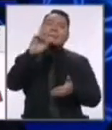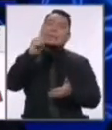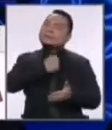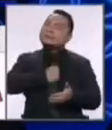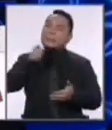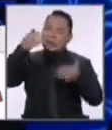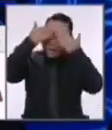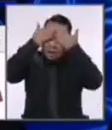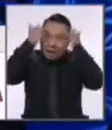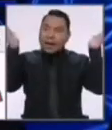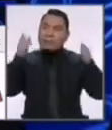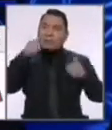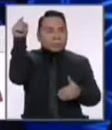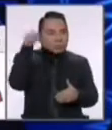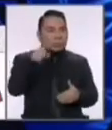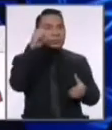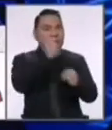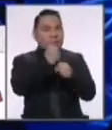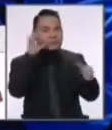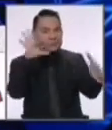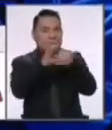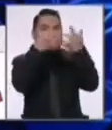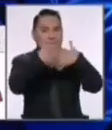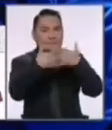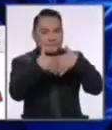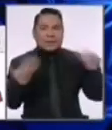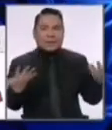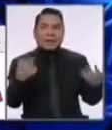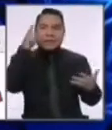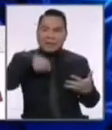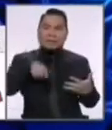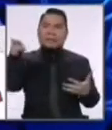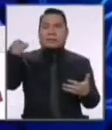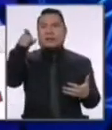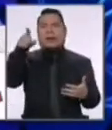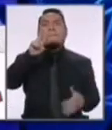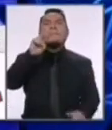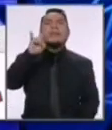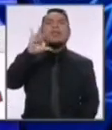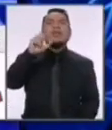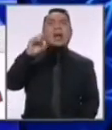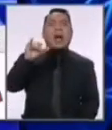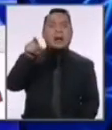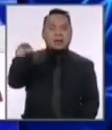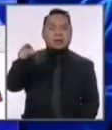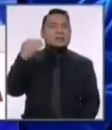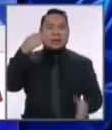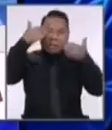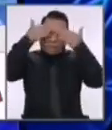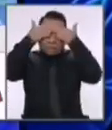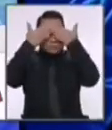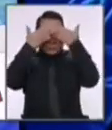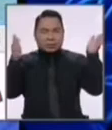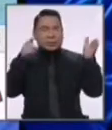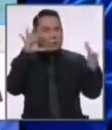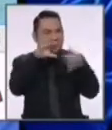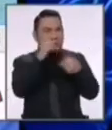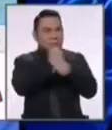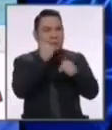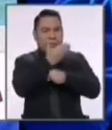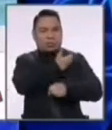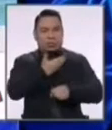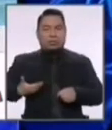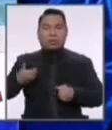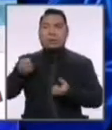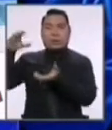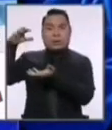debemos trabajar con todos. También con la empresa privada, por supuesto que sí, pero regulado. Que traigan las vacunas y el gobierno se las compra si